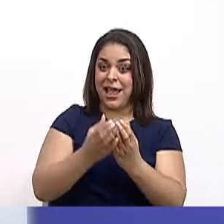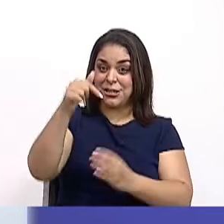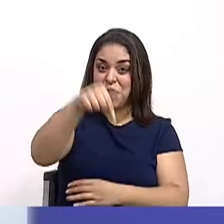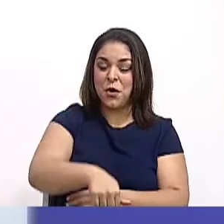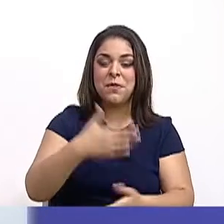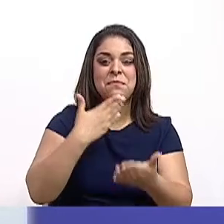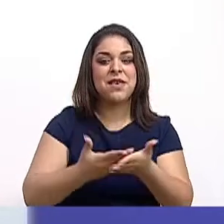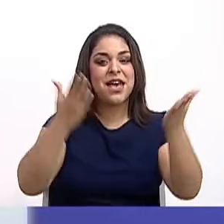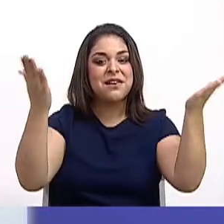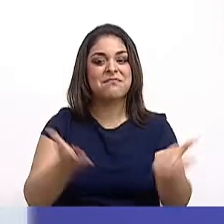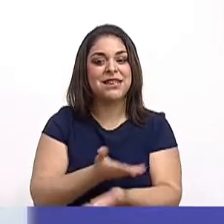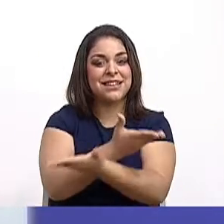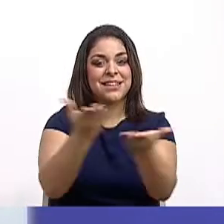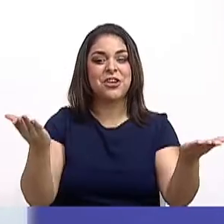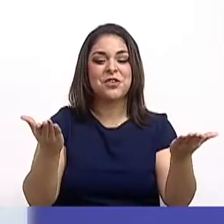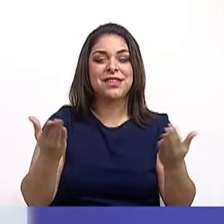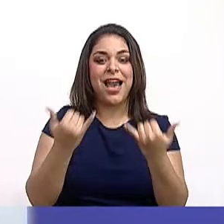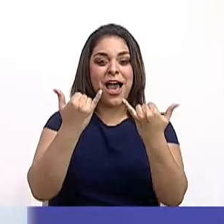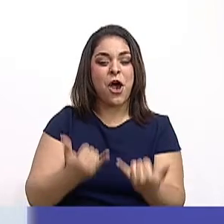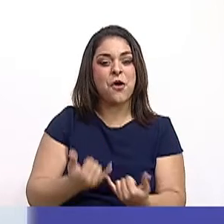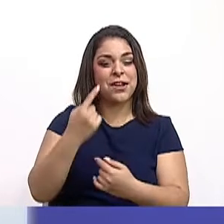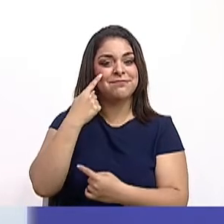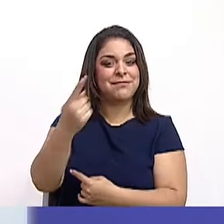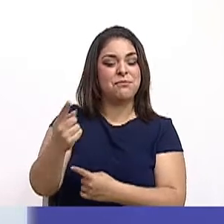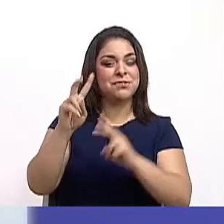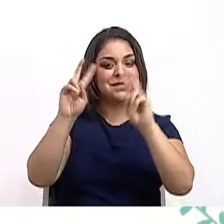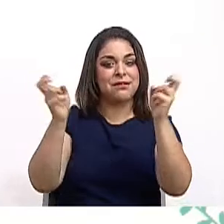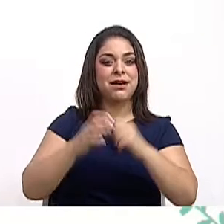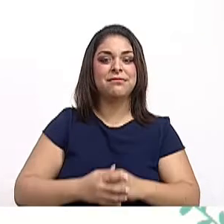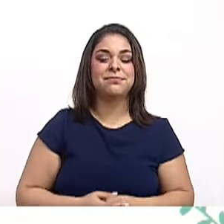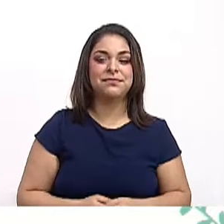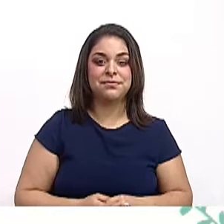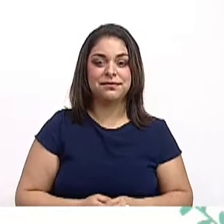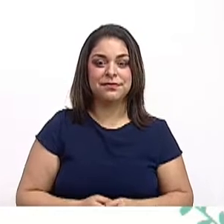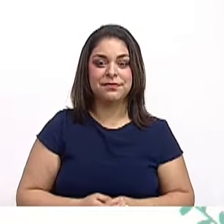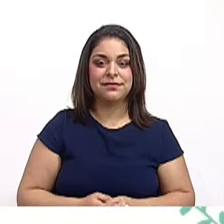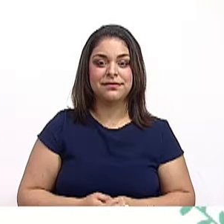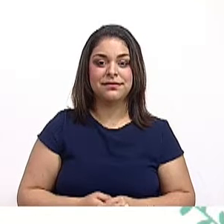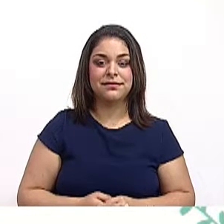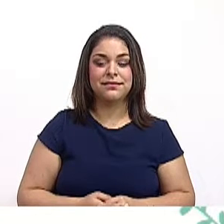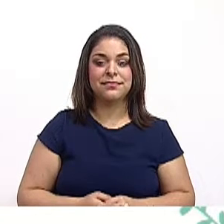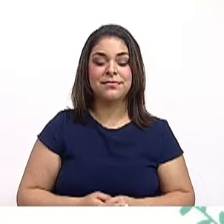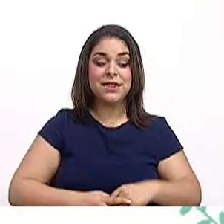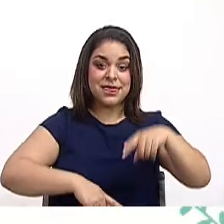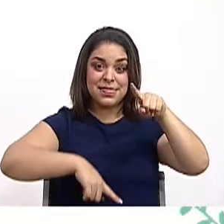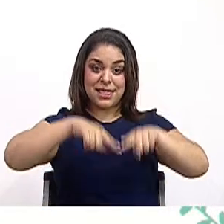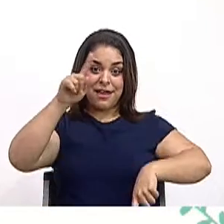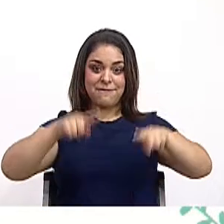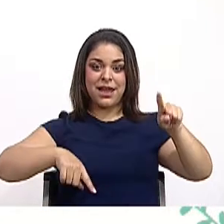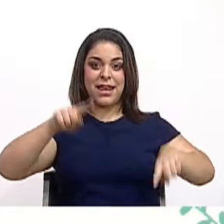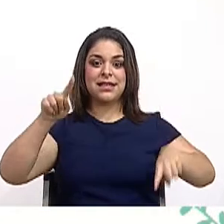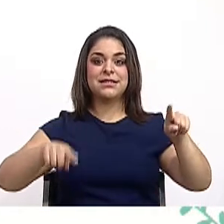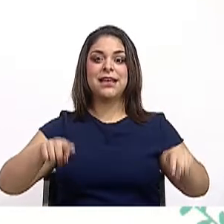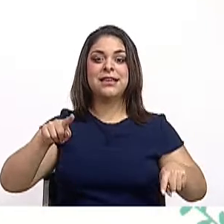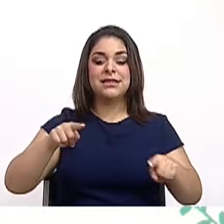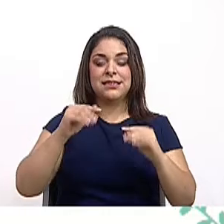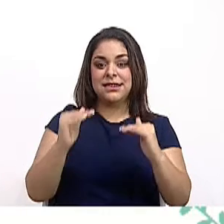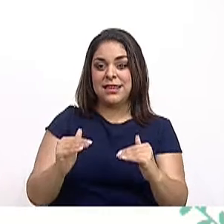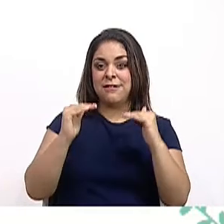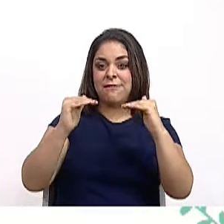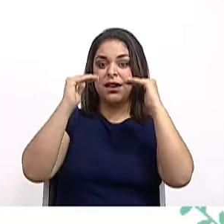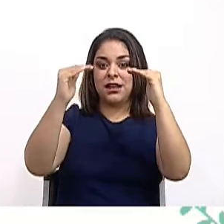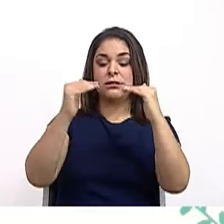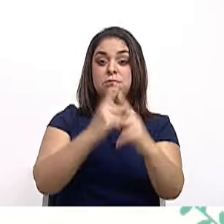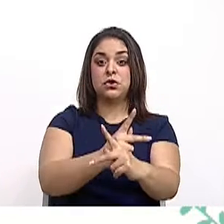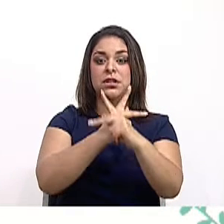Bienvenidos y vamos directamente al tema. Diferencias entre los niveles de protección y